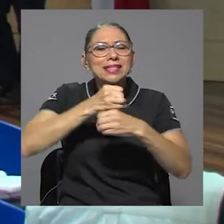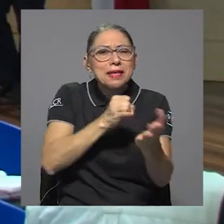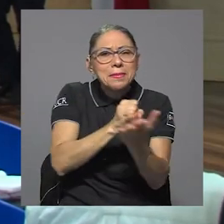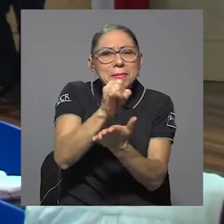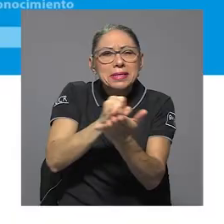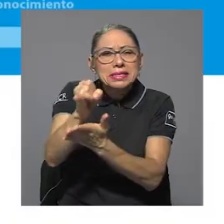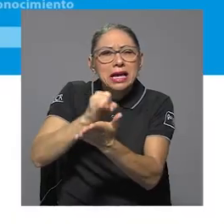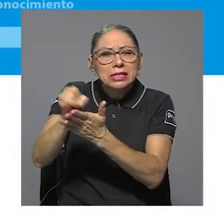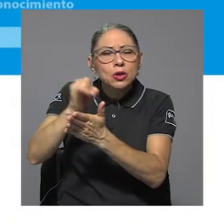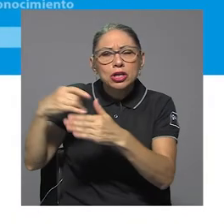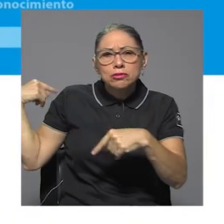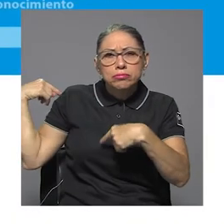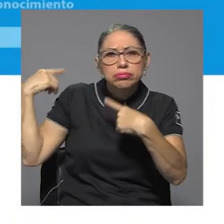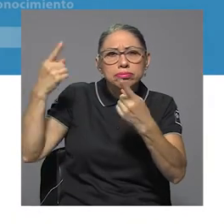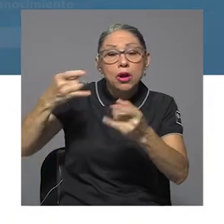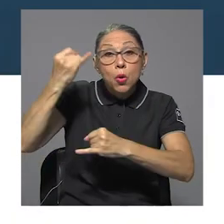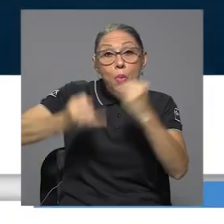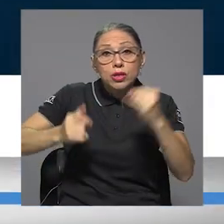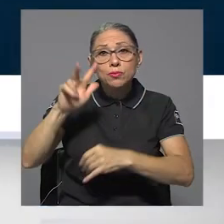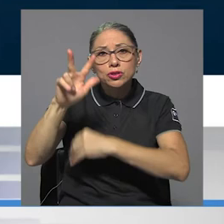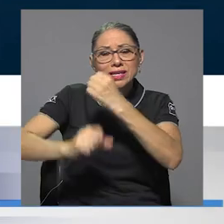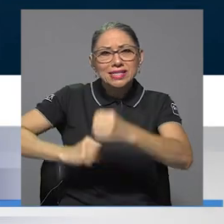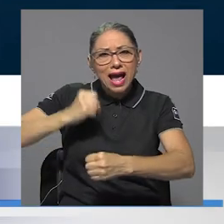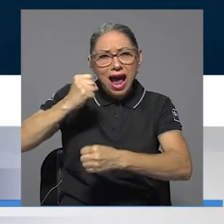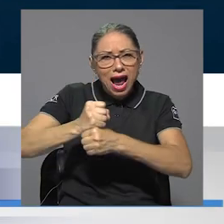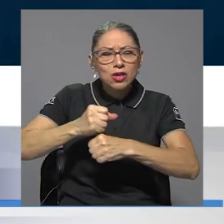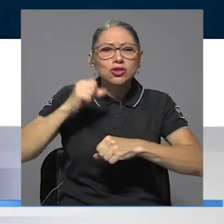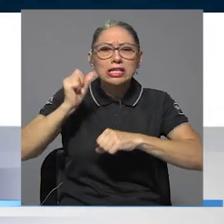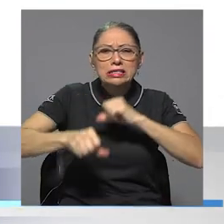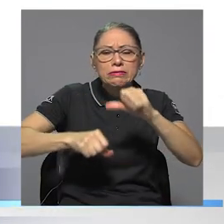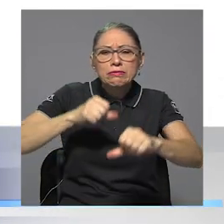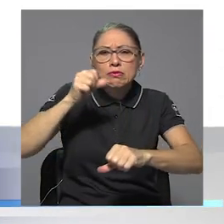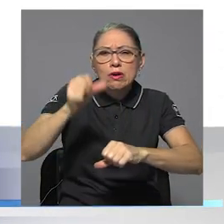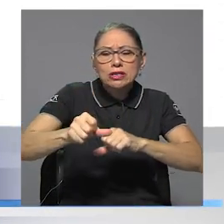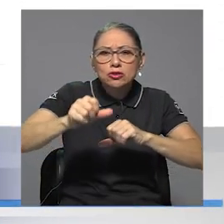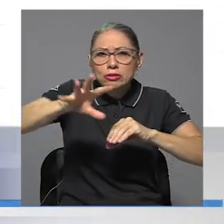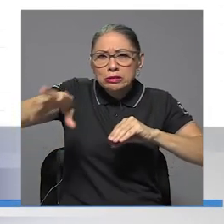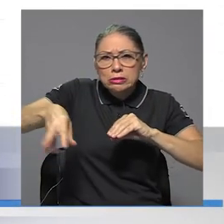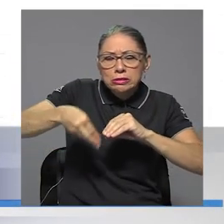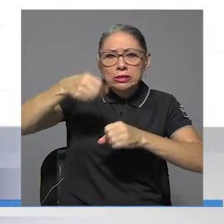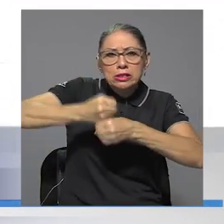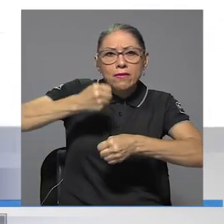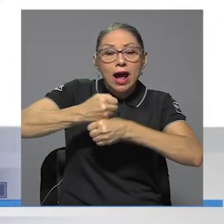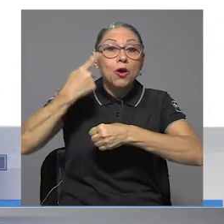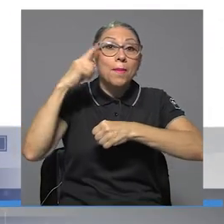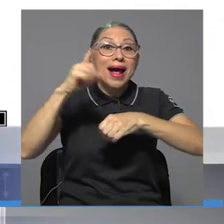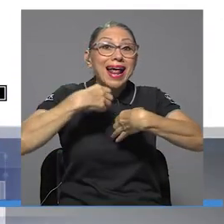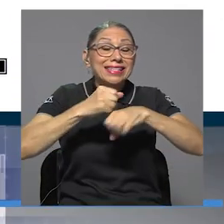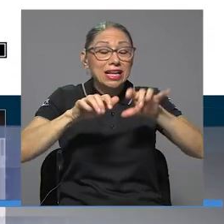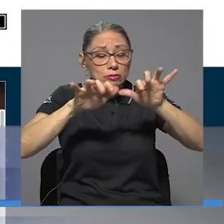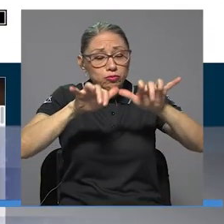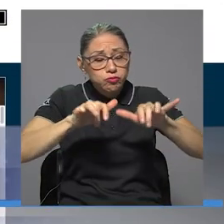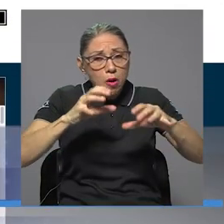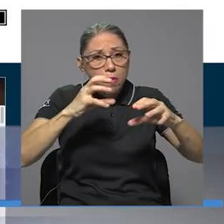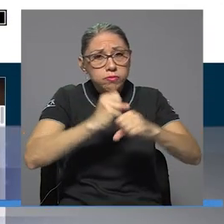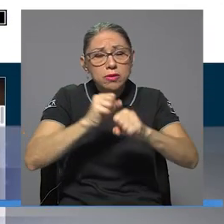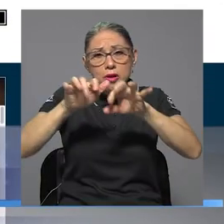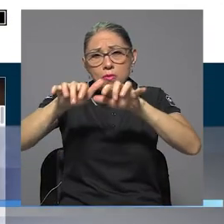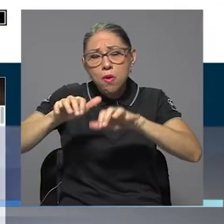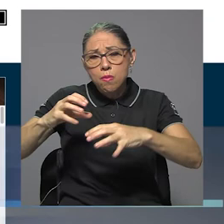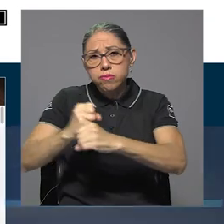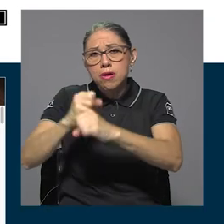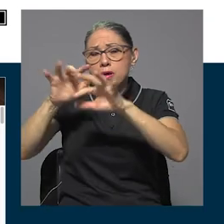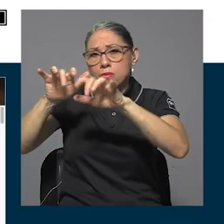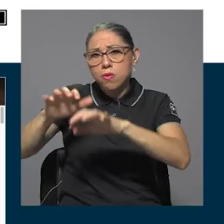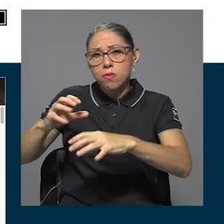su creación. En los últimos tres años ha realizado un esfuerzo adicional para generar memorias escritas. Estos documentos